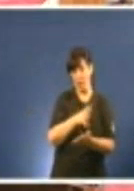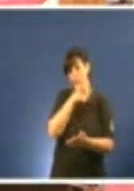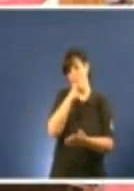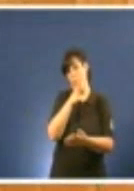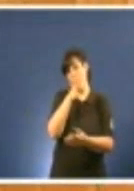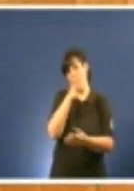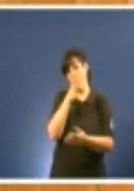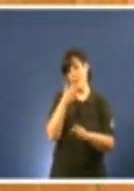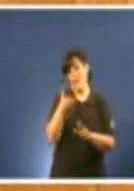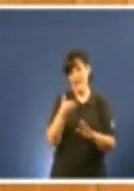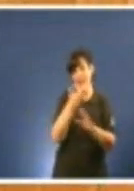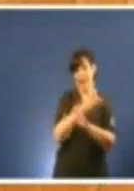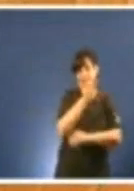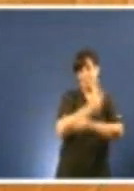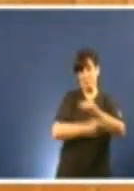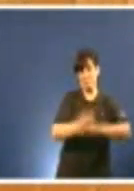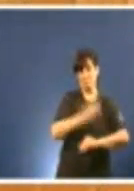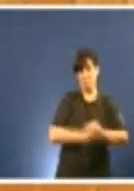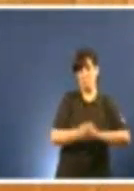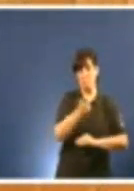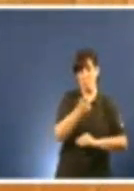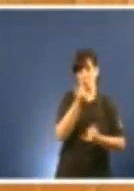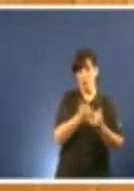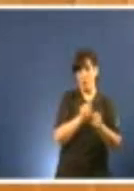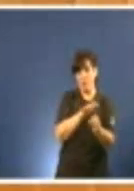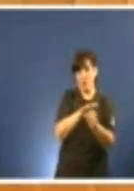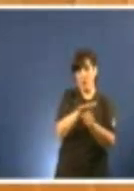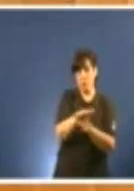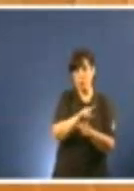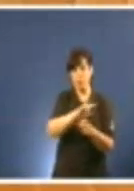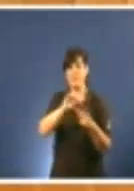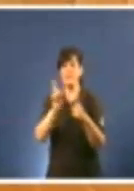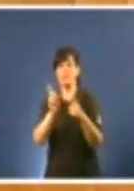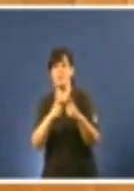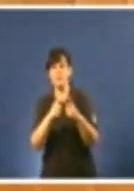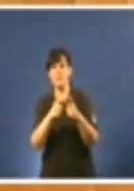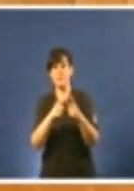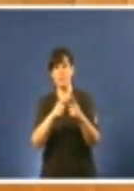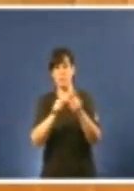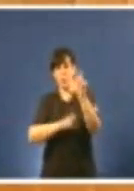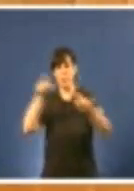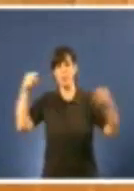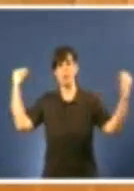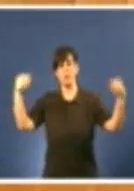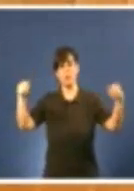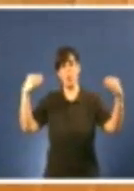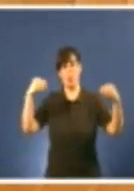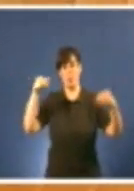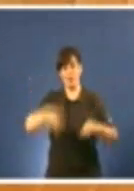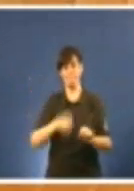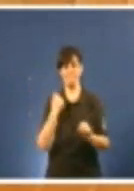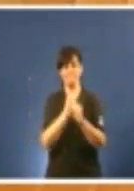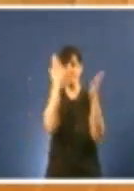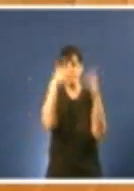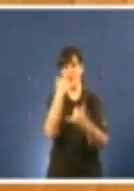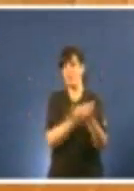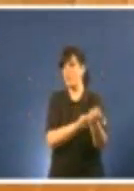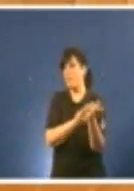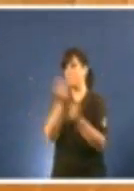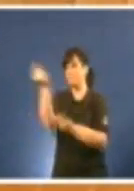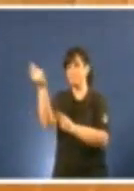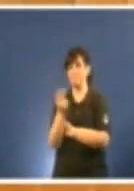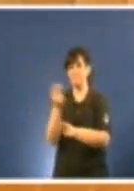anterior e a emigración das persoas novas por non ter perspectivas laborais en Galiza. O